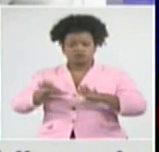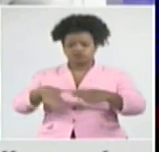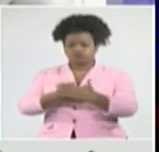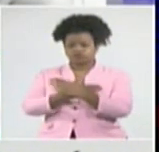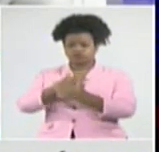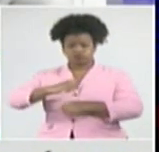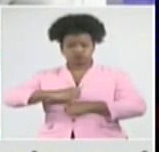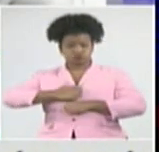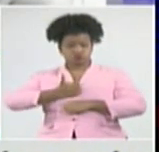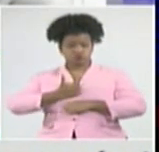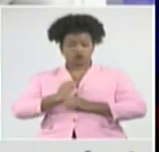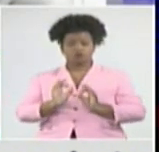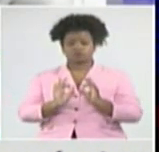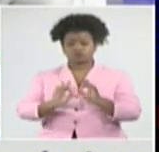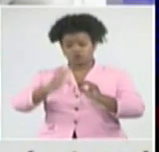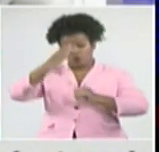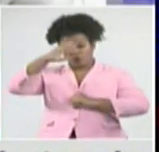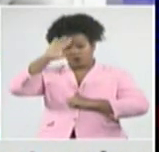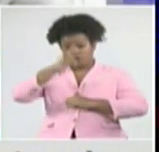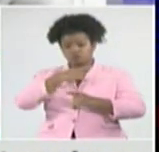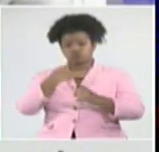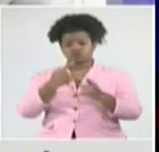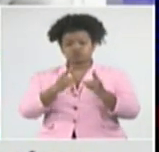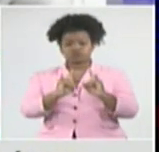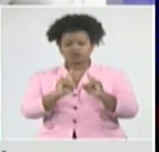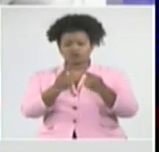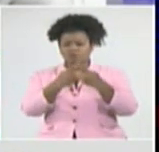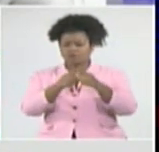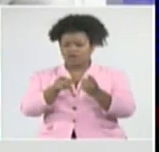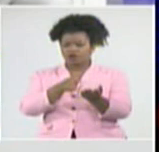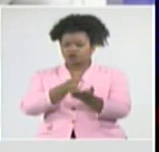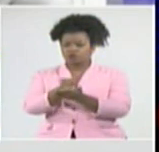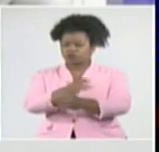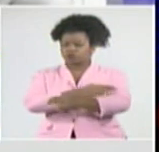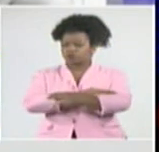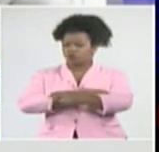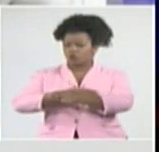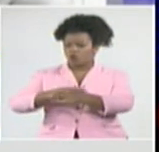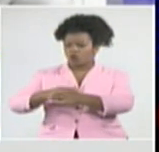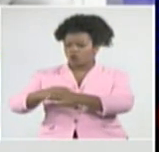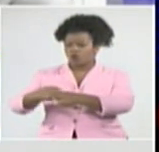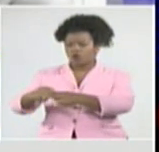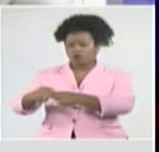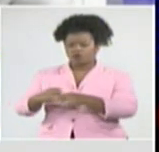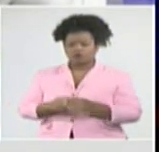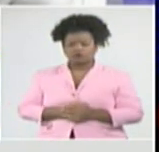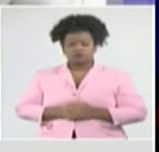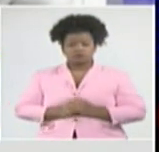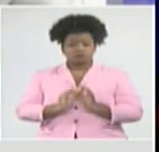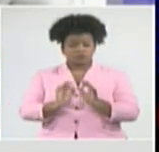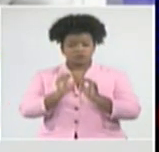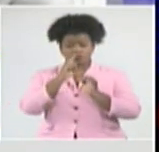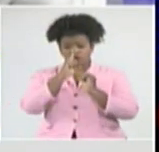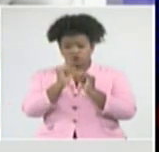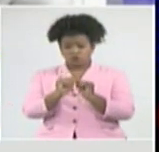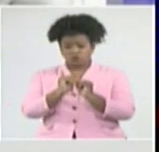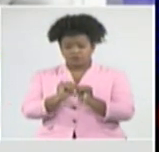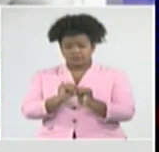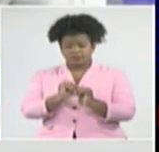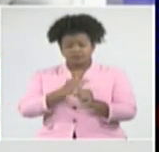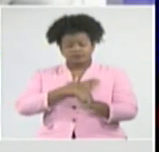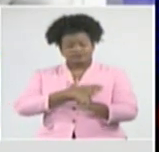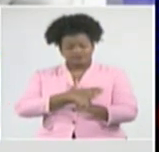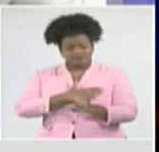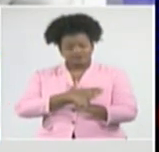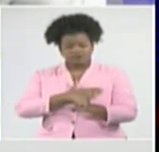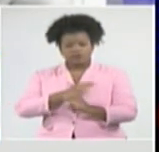ha muerto Adalberto, pero no su son, su legado y su obra. Con esta dolorosa noticia comenzamos el análisis de